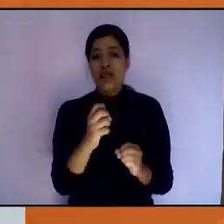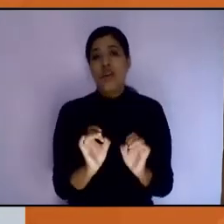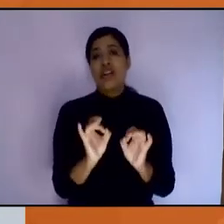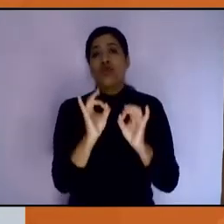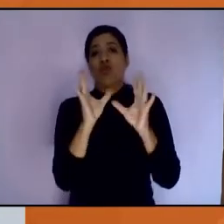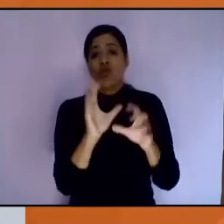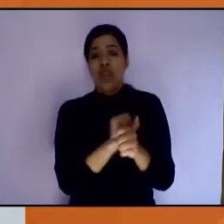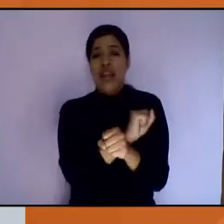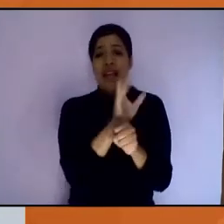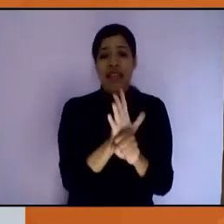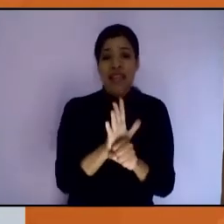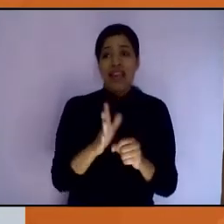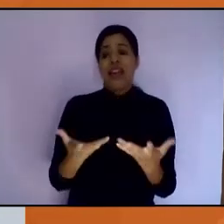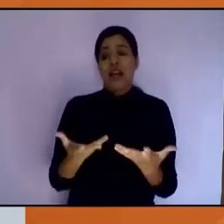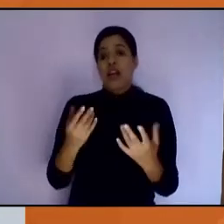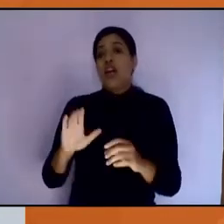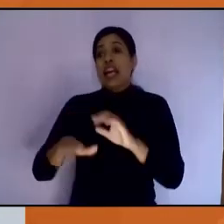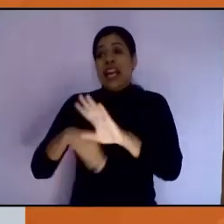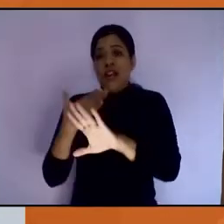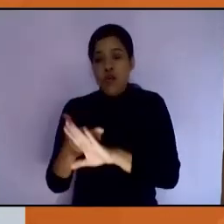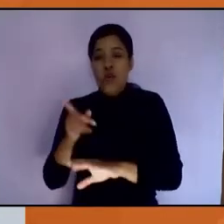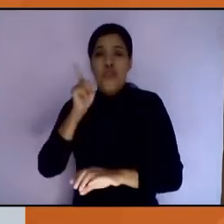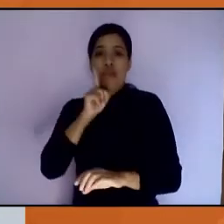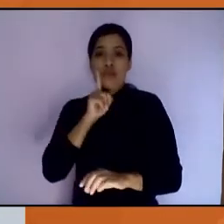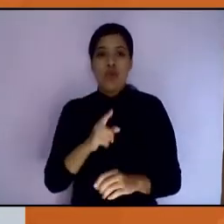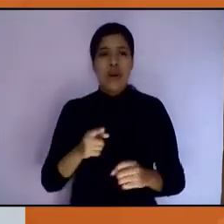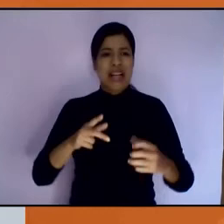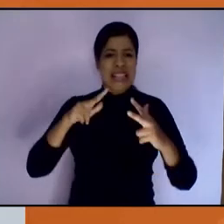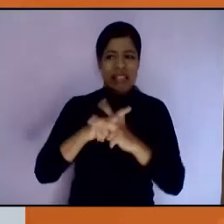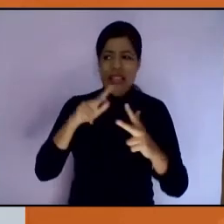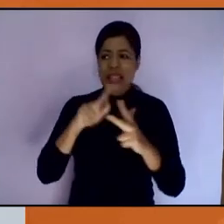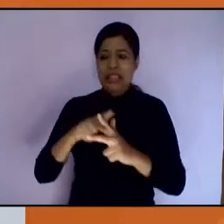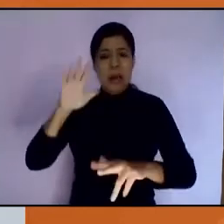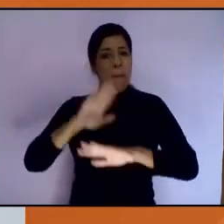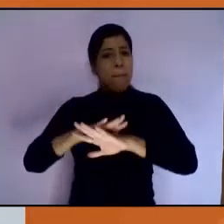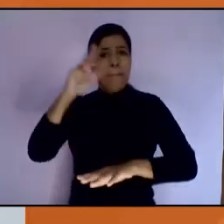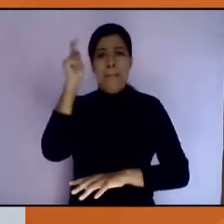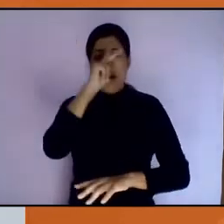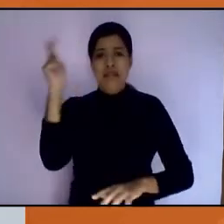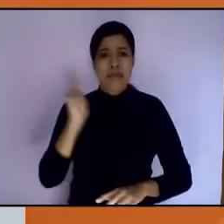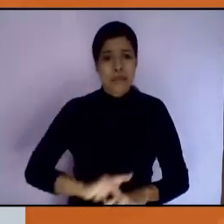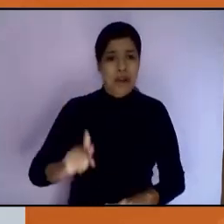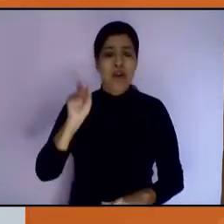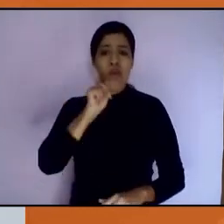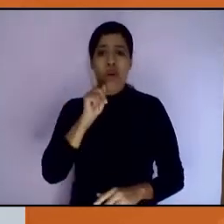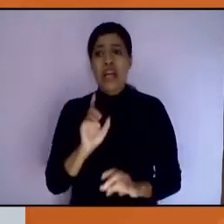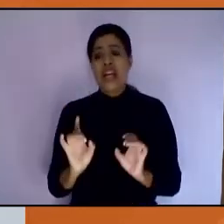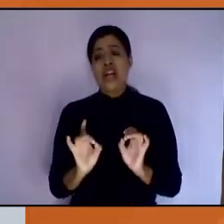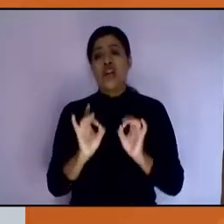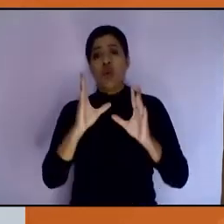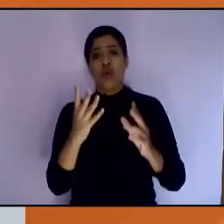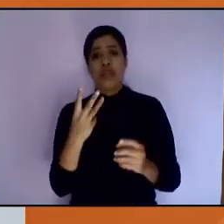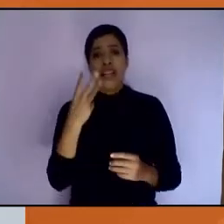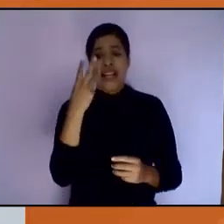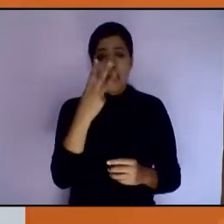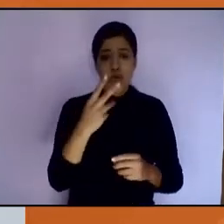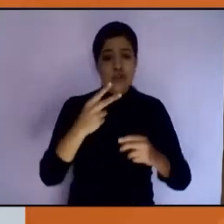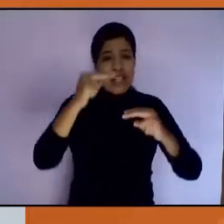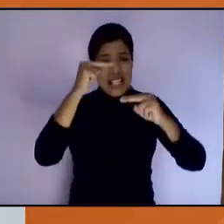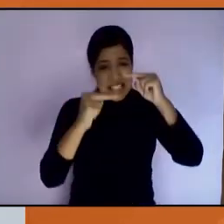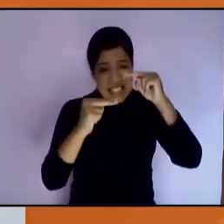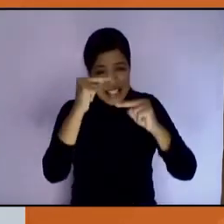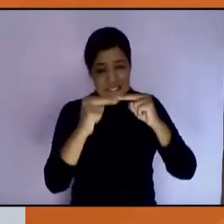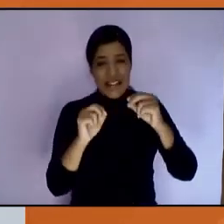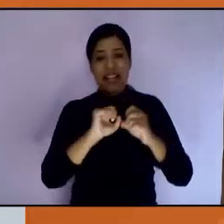sobre las mujeres, en particular el incremento de las violencias, así como las consecuencias de las mismas en los tres niveles de análisis, el